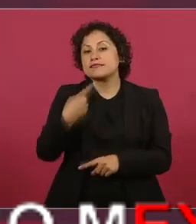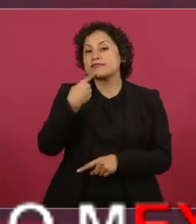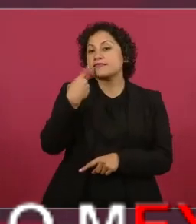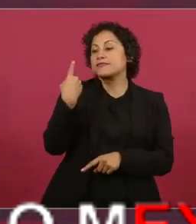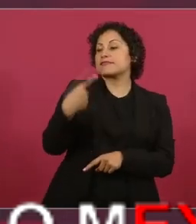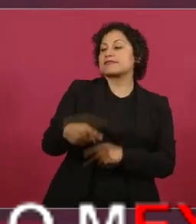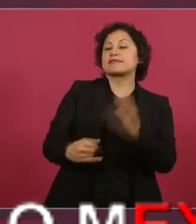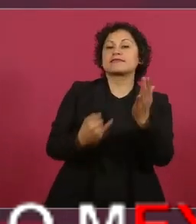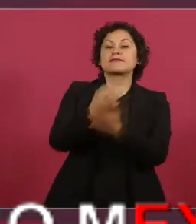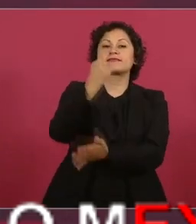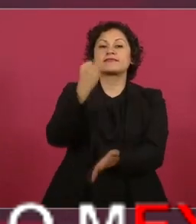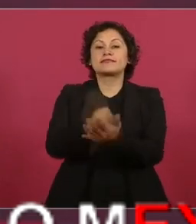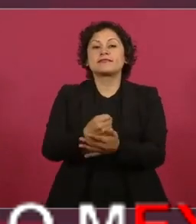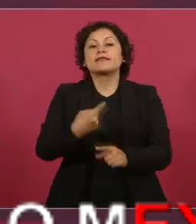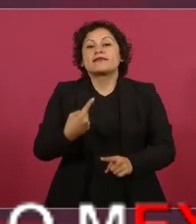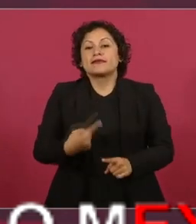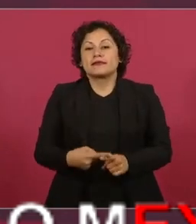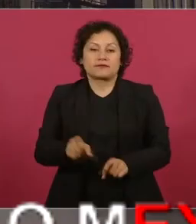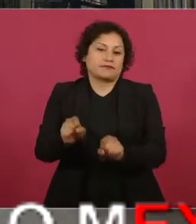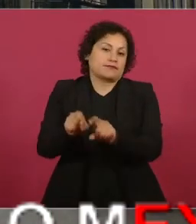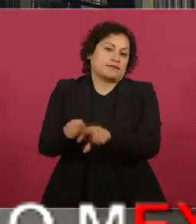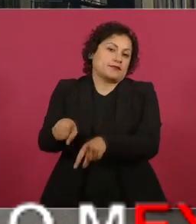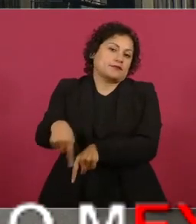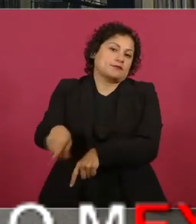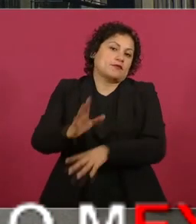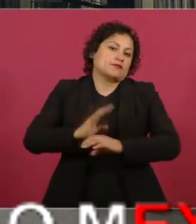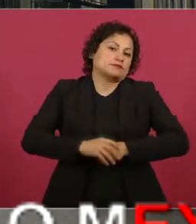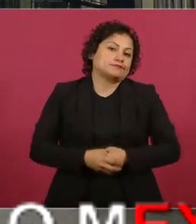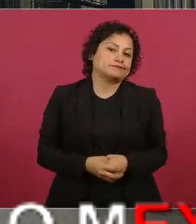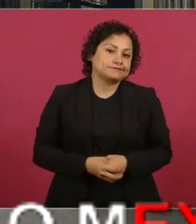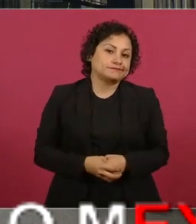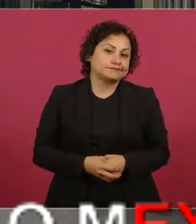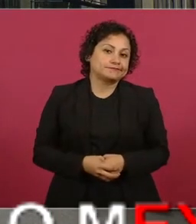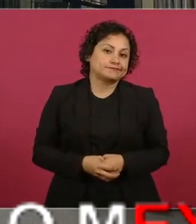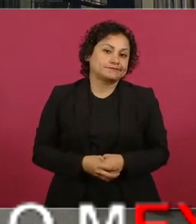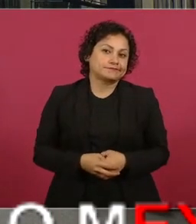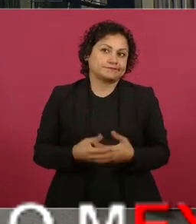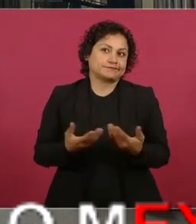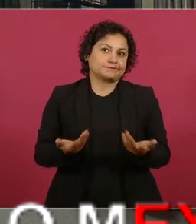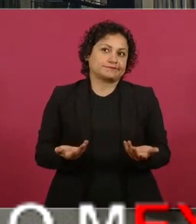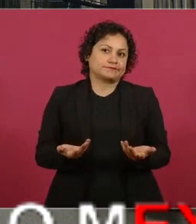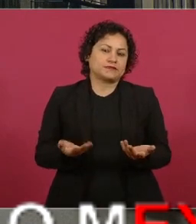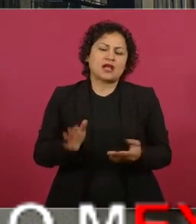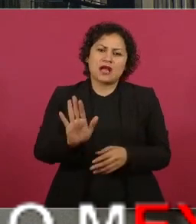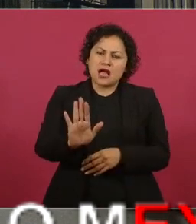Ellos mismos, sí. aún cuando ya una juez, creo,